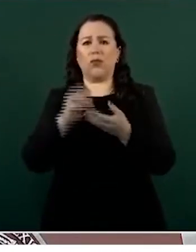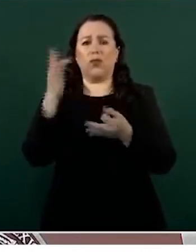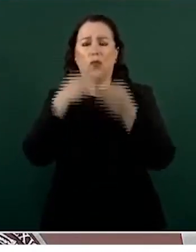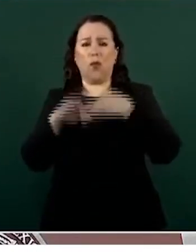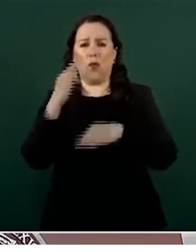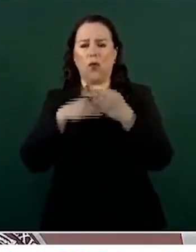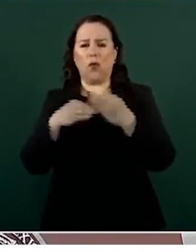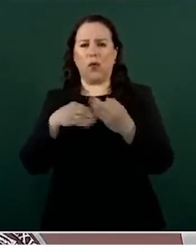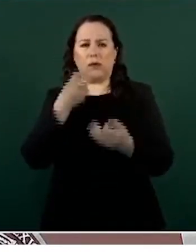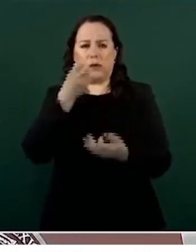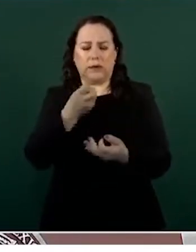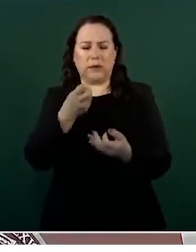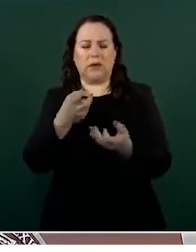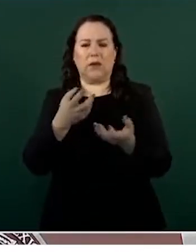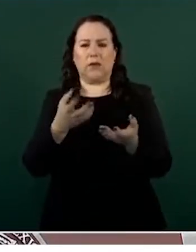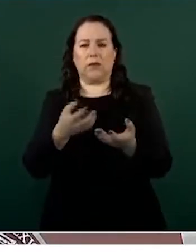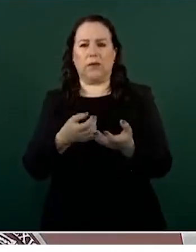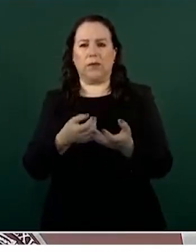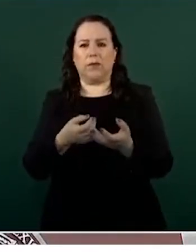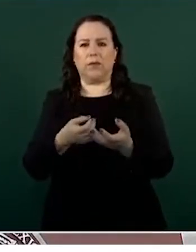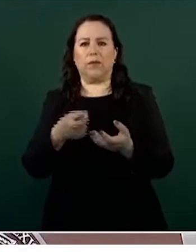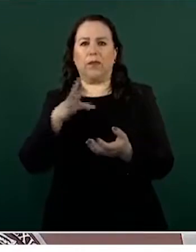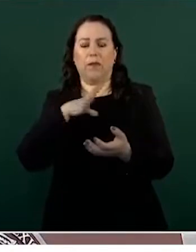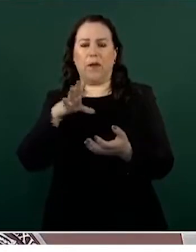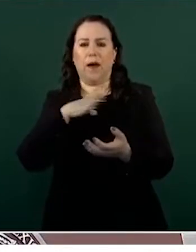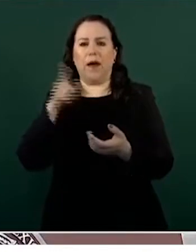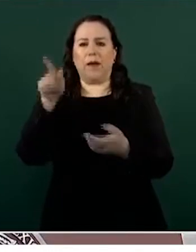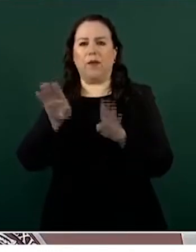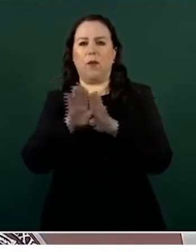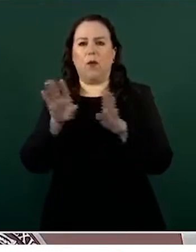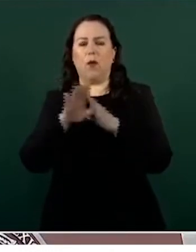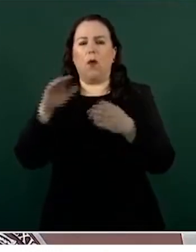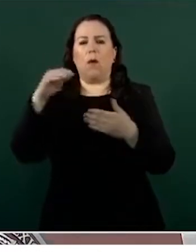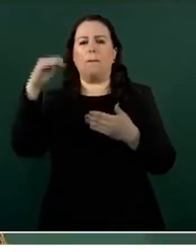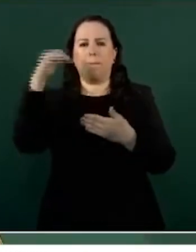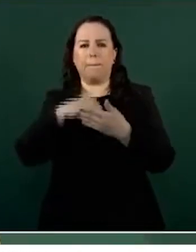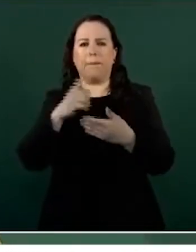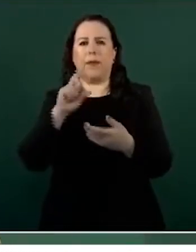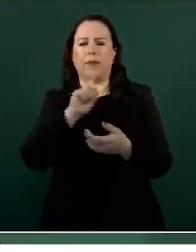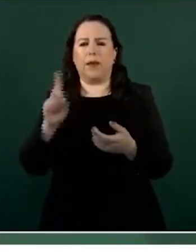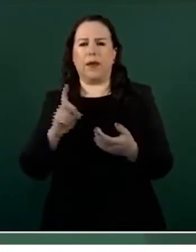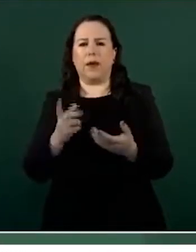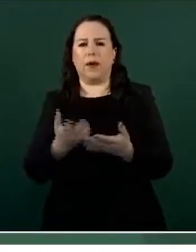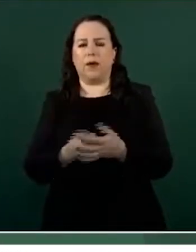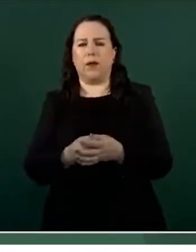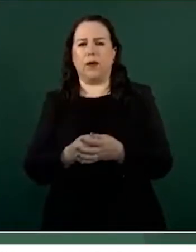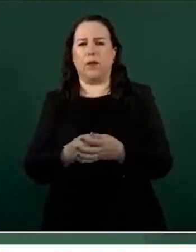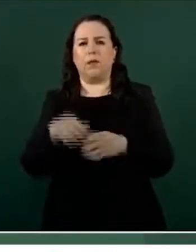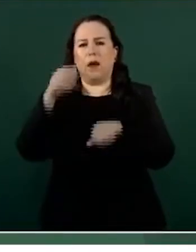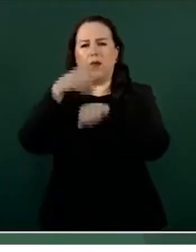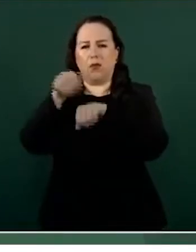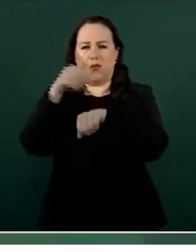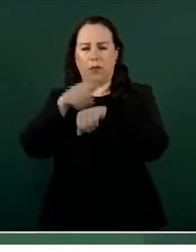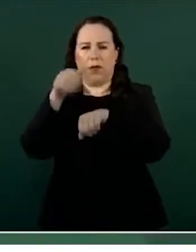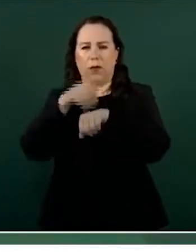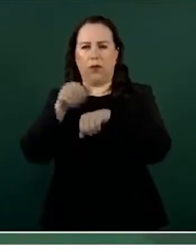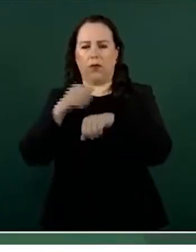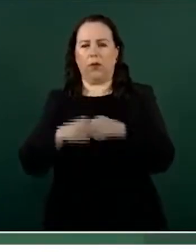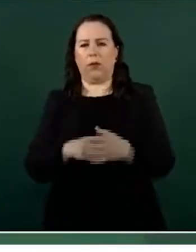una ligera baja de conformidad a los números del